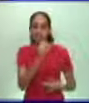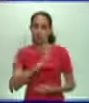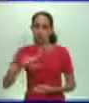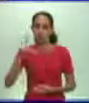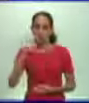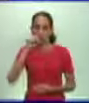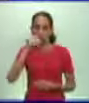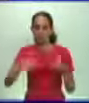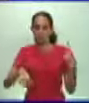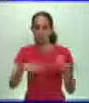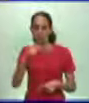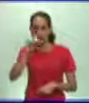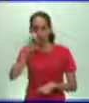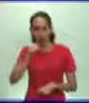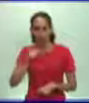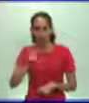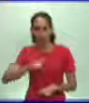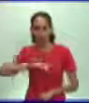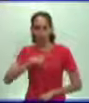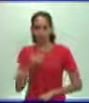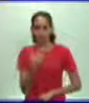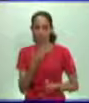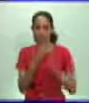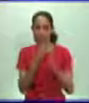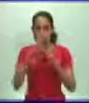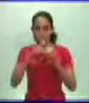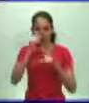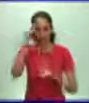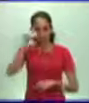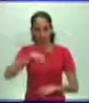dominio en cuanto a la cultura de la Iglesia hasta ese momento.